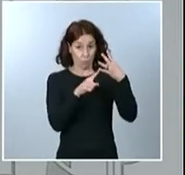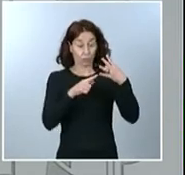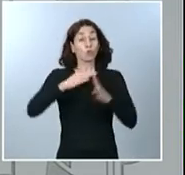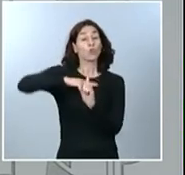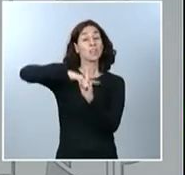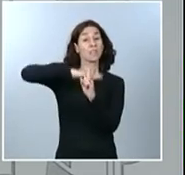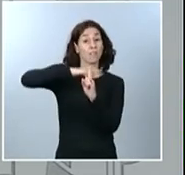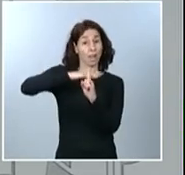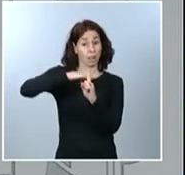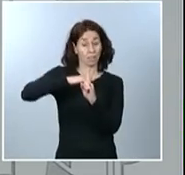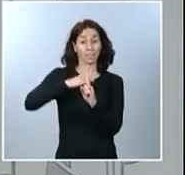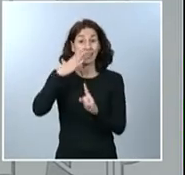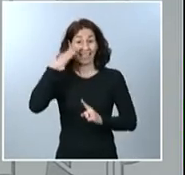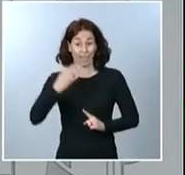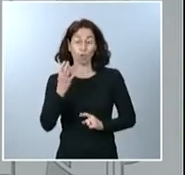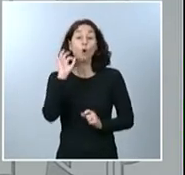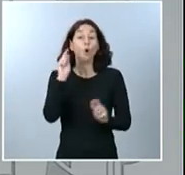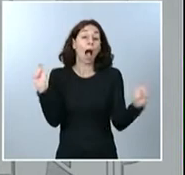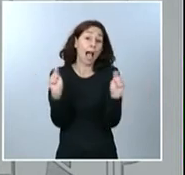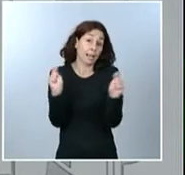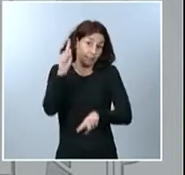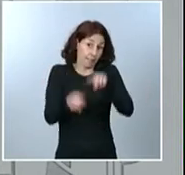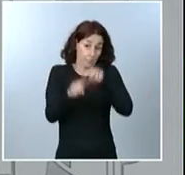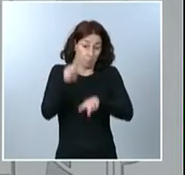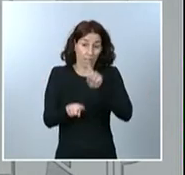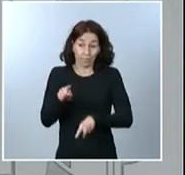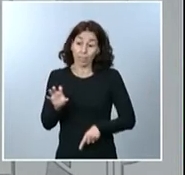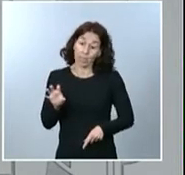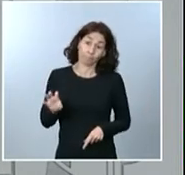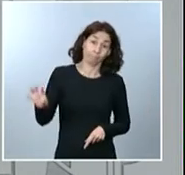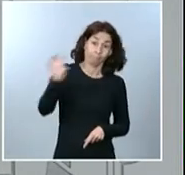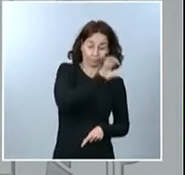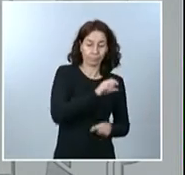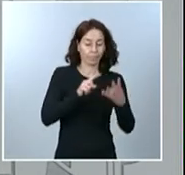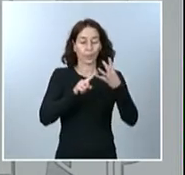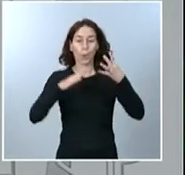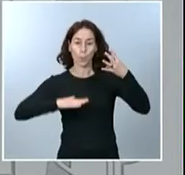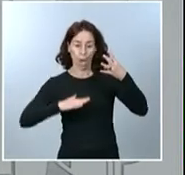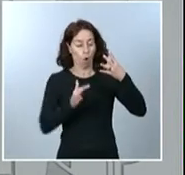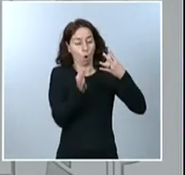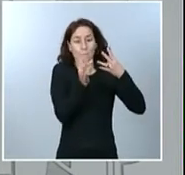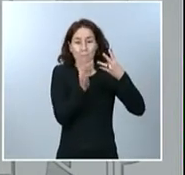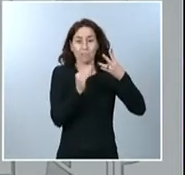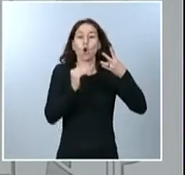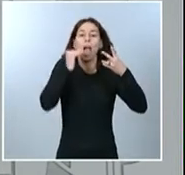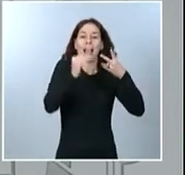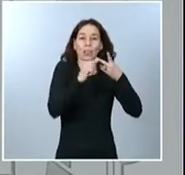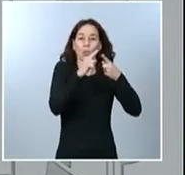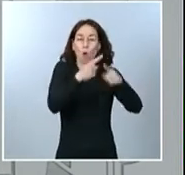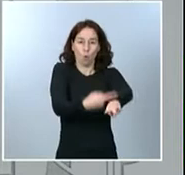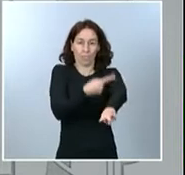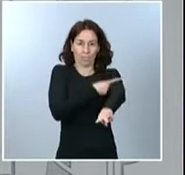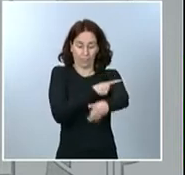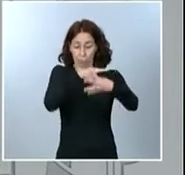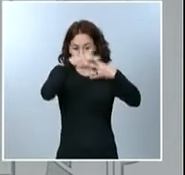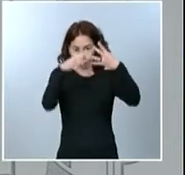cada unidad territorial son, como saben ustedes, bajo, medio, alto o extremo. Con estos cuatro niveles, se define una suerte